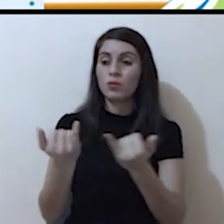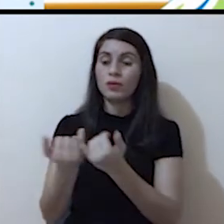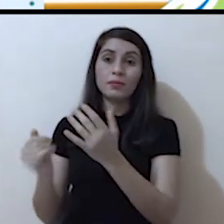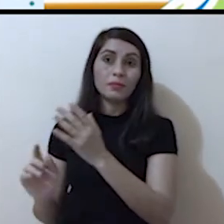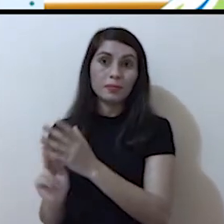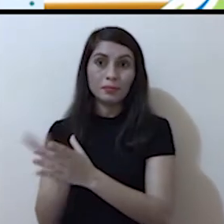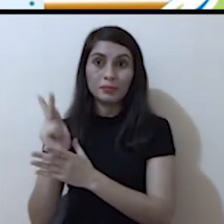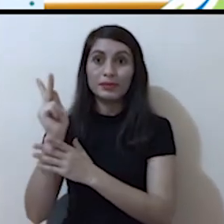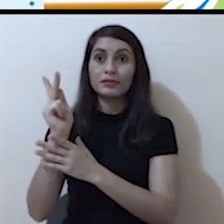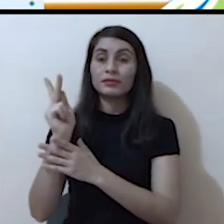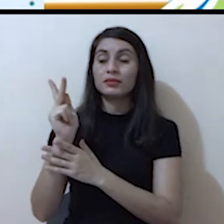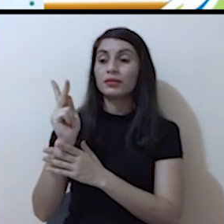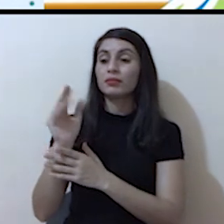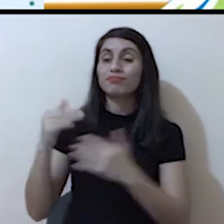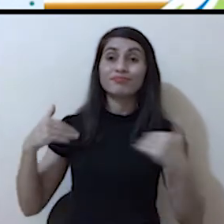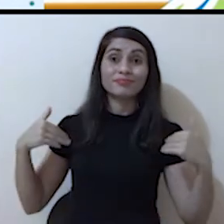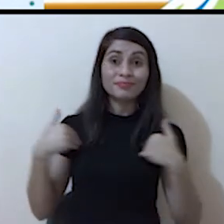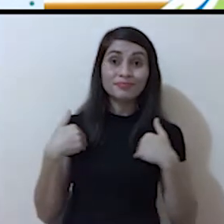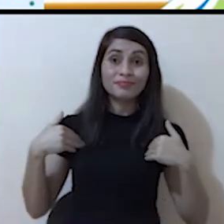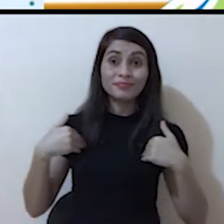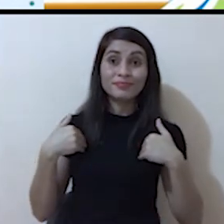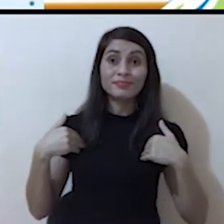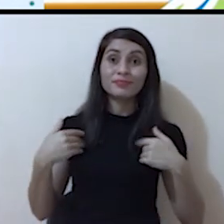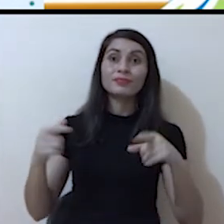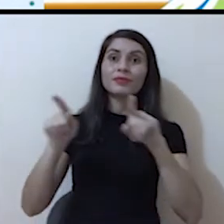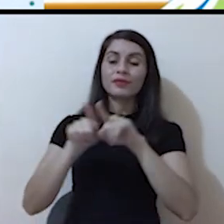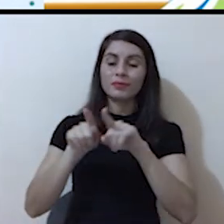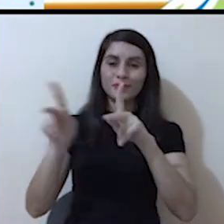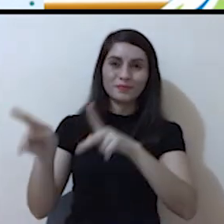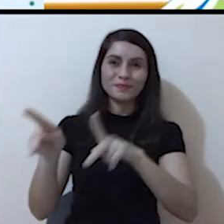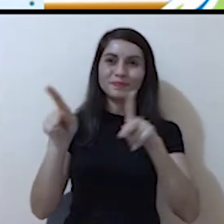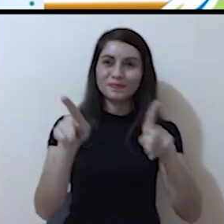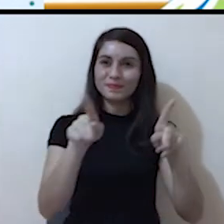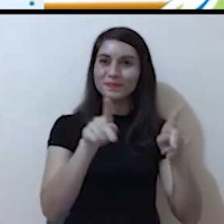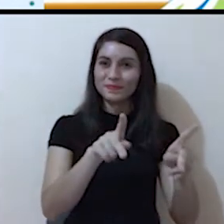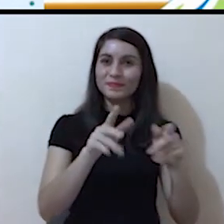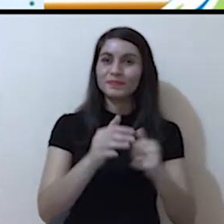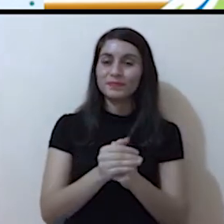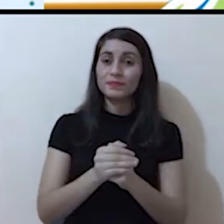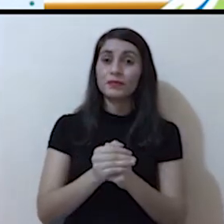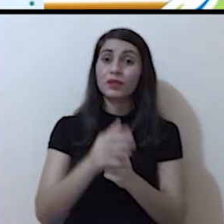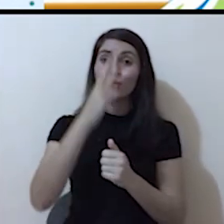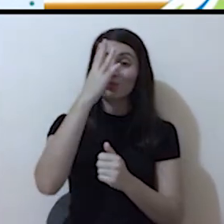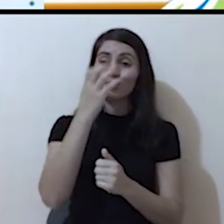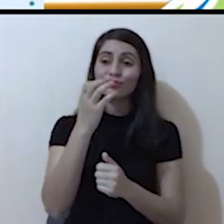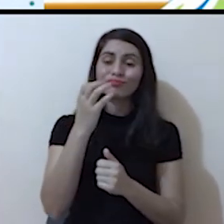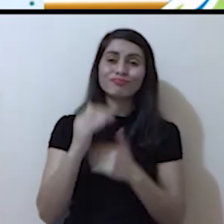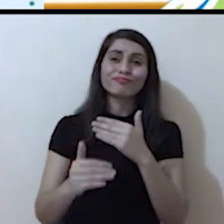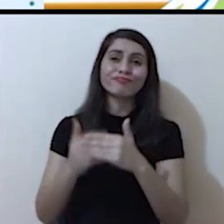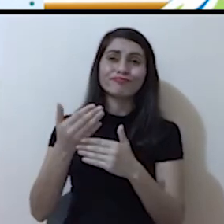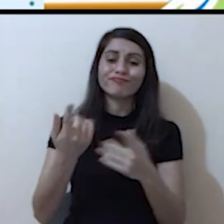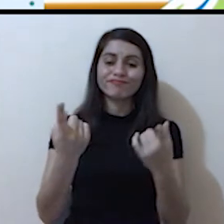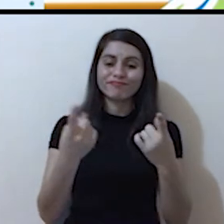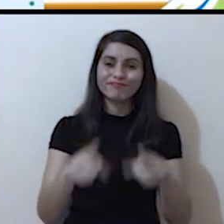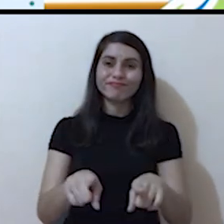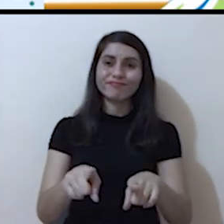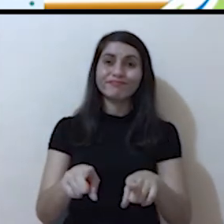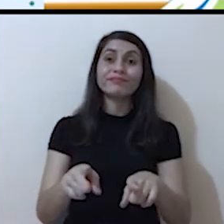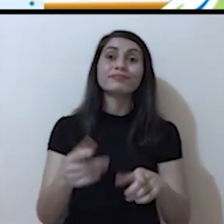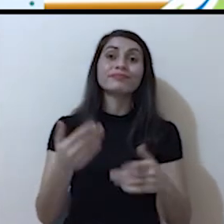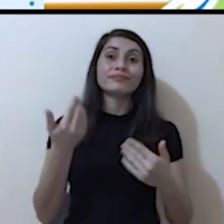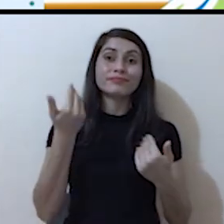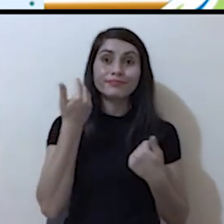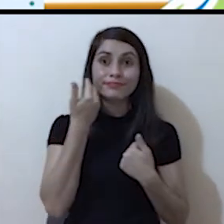cultivos, como los animales, con los seres vivos, ya que produce enfermedades y deteriora